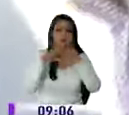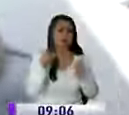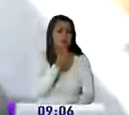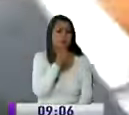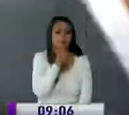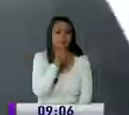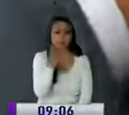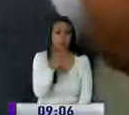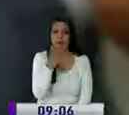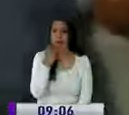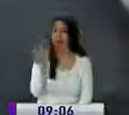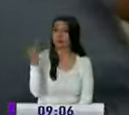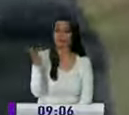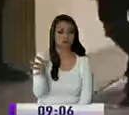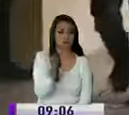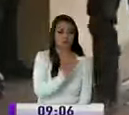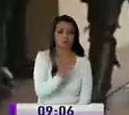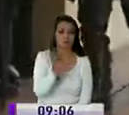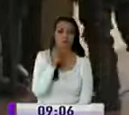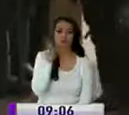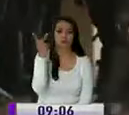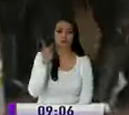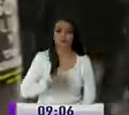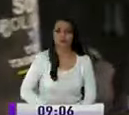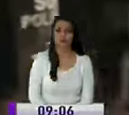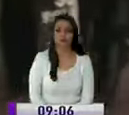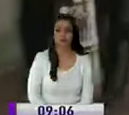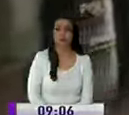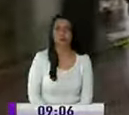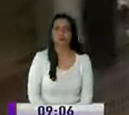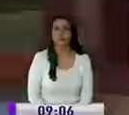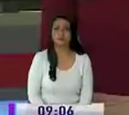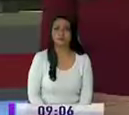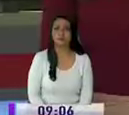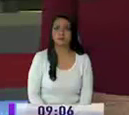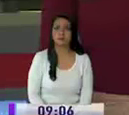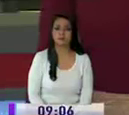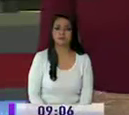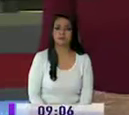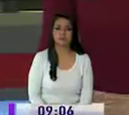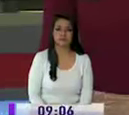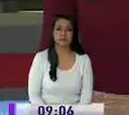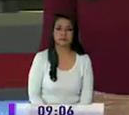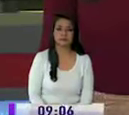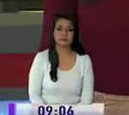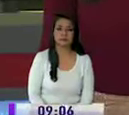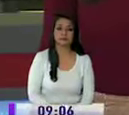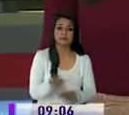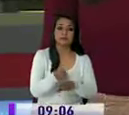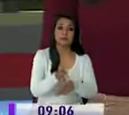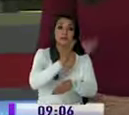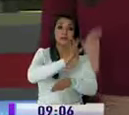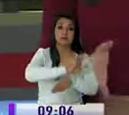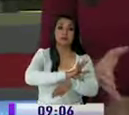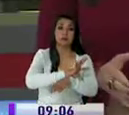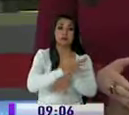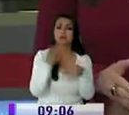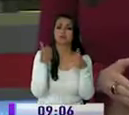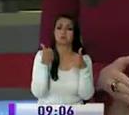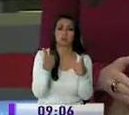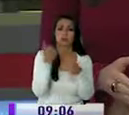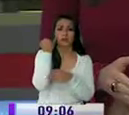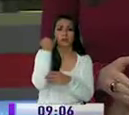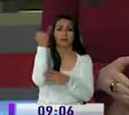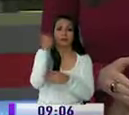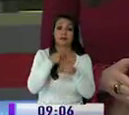no son cosas no hay ninguna pública ninguna informó Jorge Escobar Y en la Asamblea se ve con buenos ojos la salida